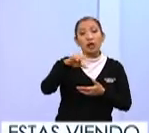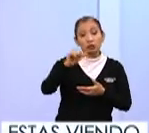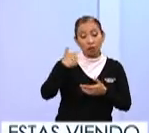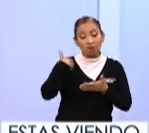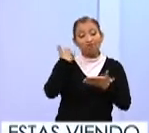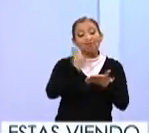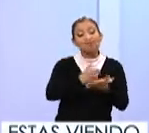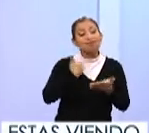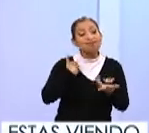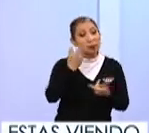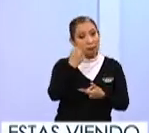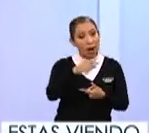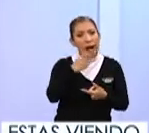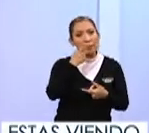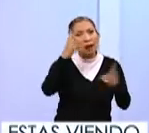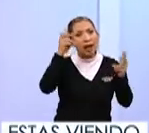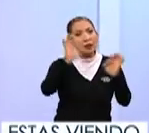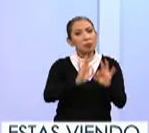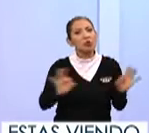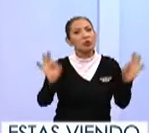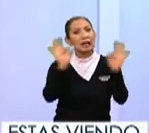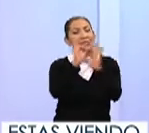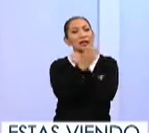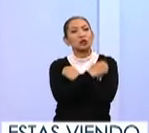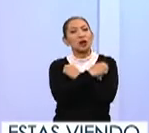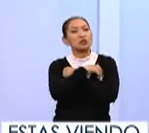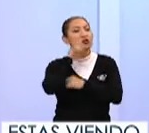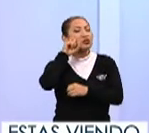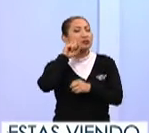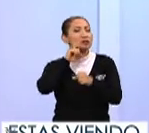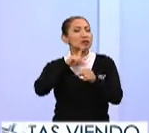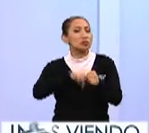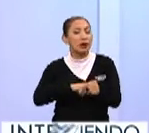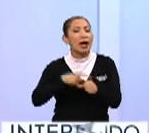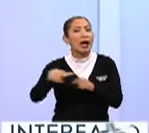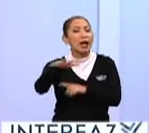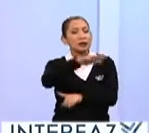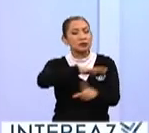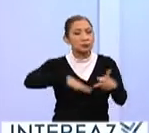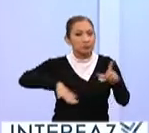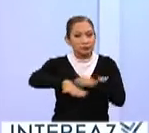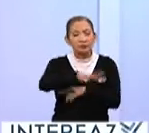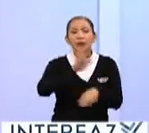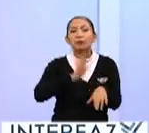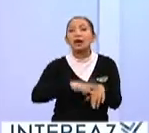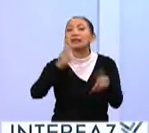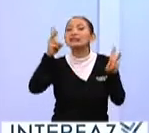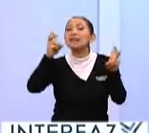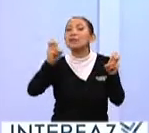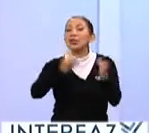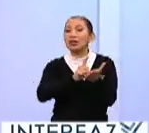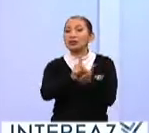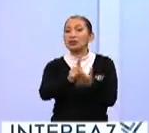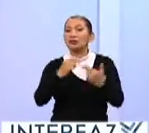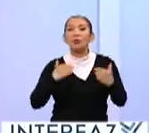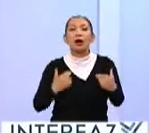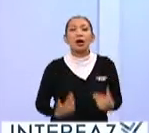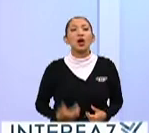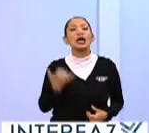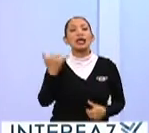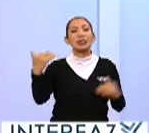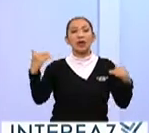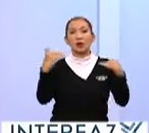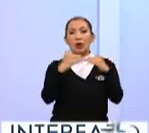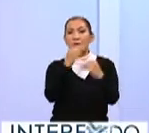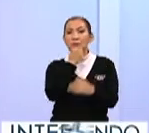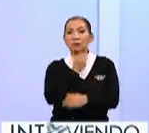al hablar de la importancia de la educación sexual en este contexto, sobre todo en el tema de los derechos humanos y de la